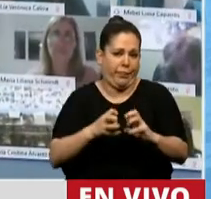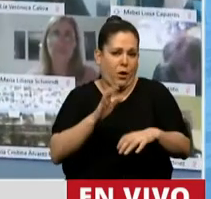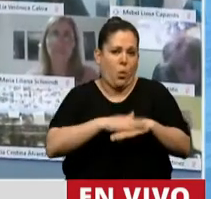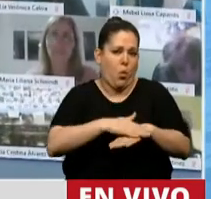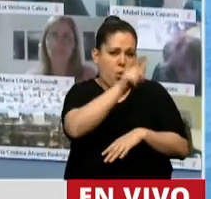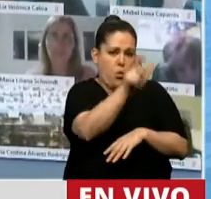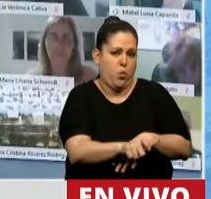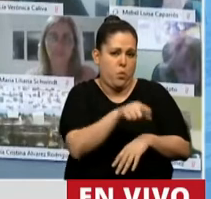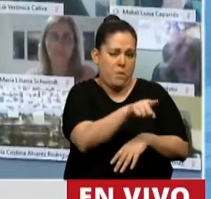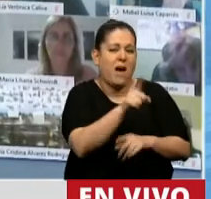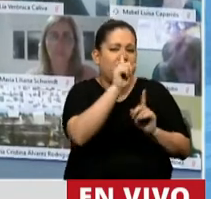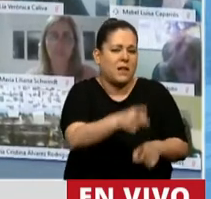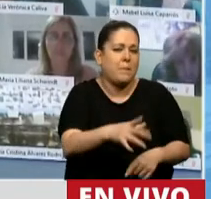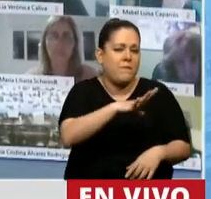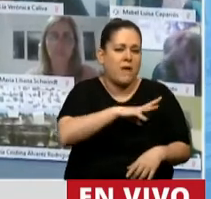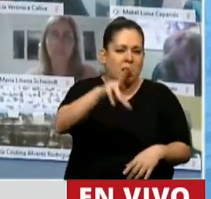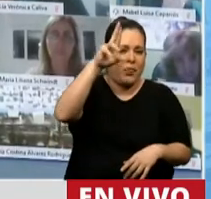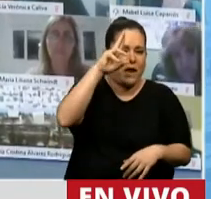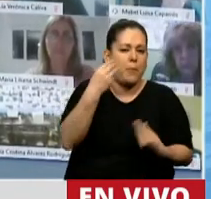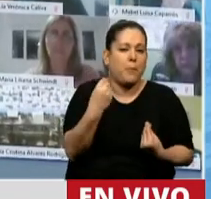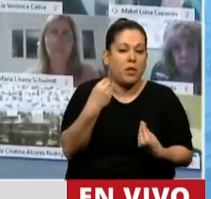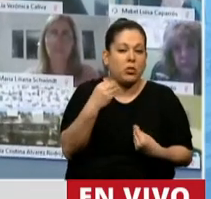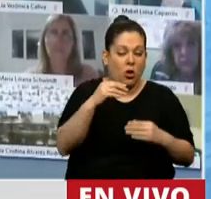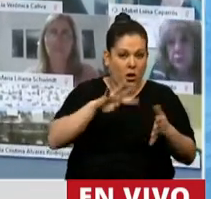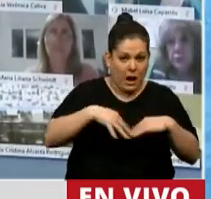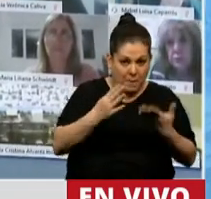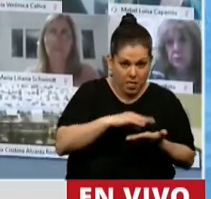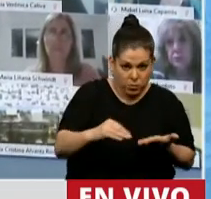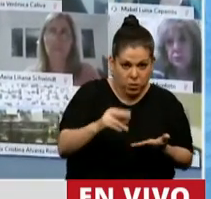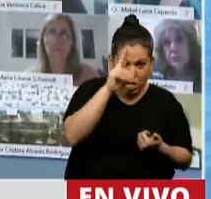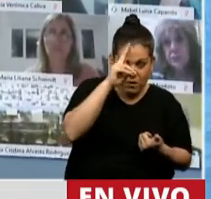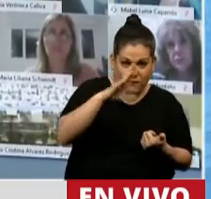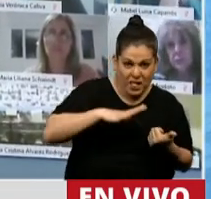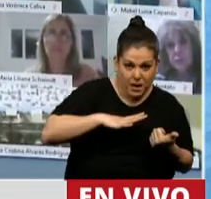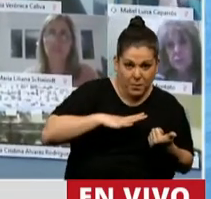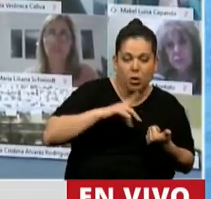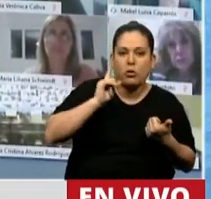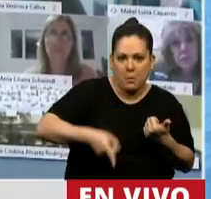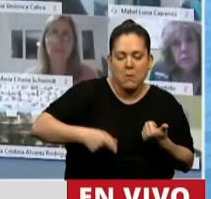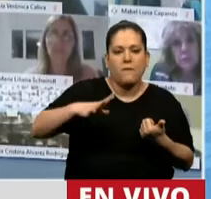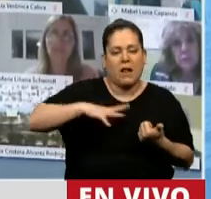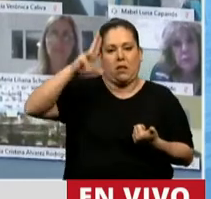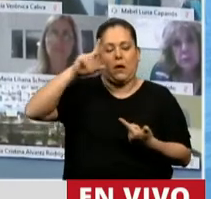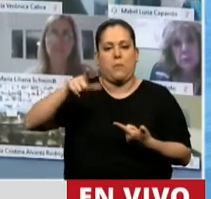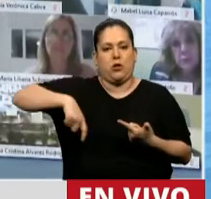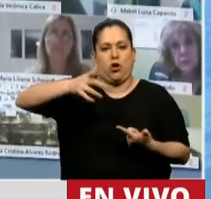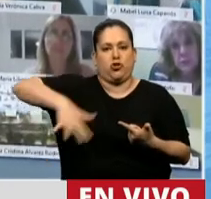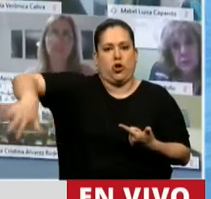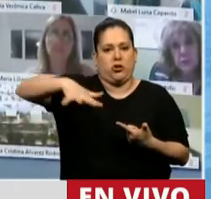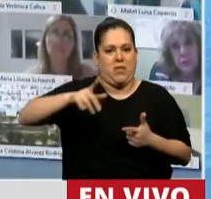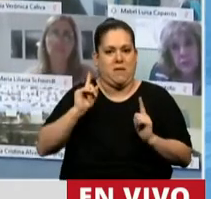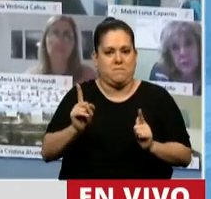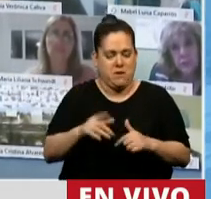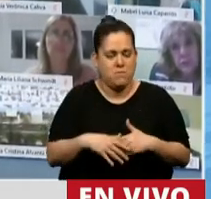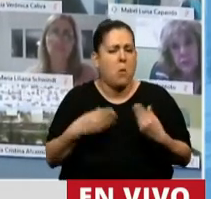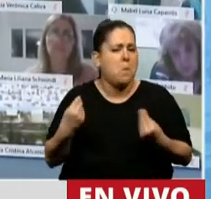Pero que además le faltan el respeto no solo al cuerpo, a los diputados y diputadas, sino a la sociedad toda. ¿Y por qué traigo esto a colación?